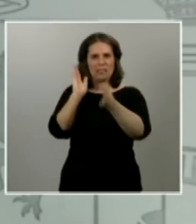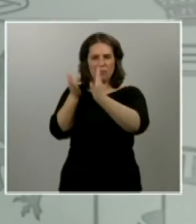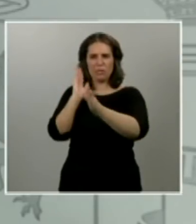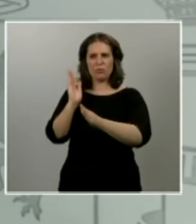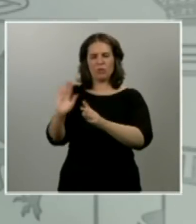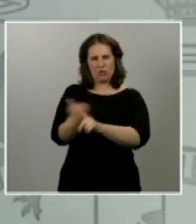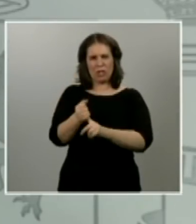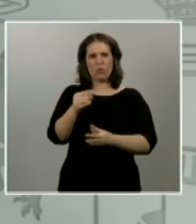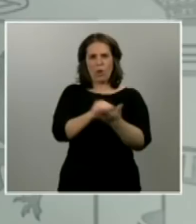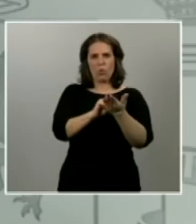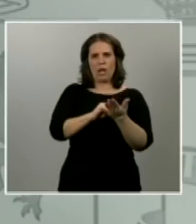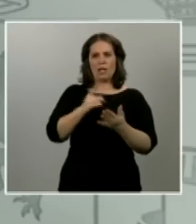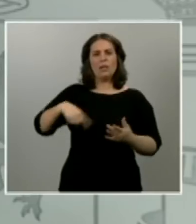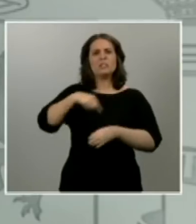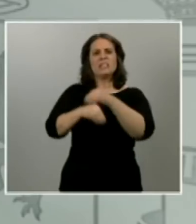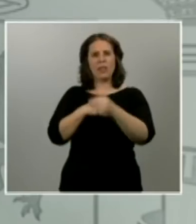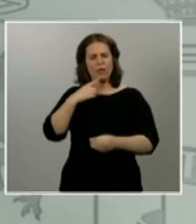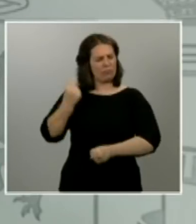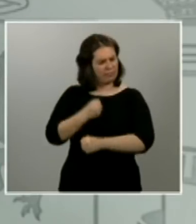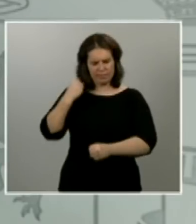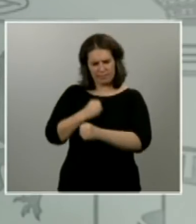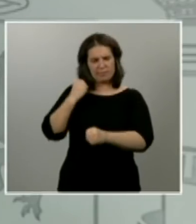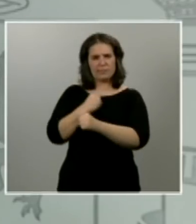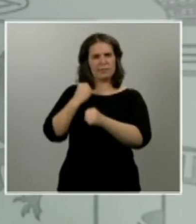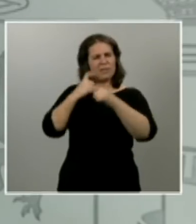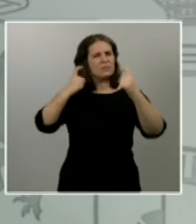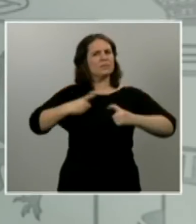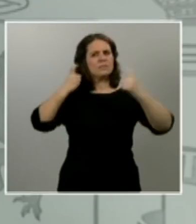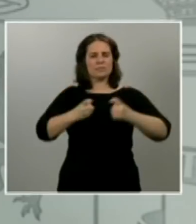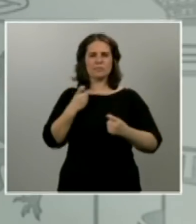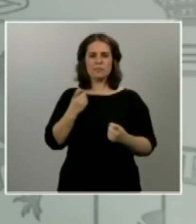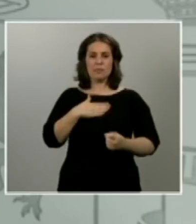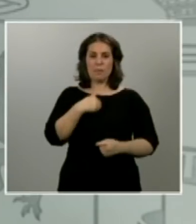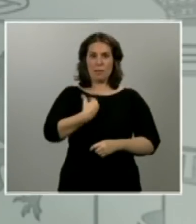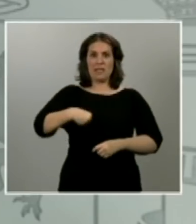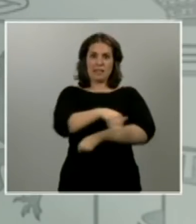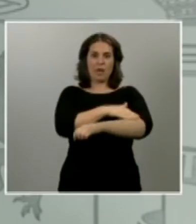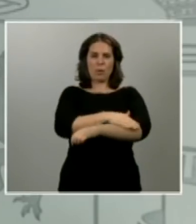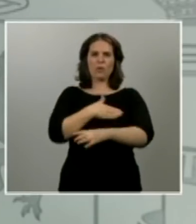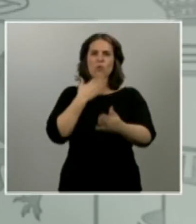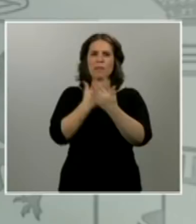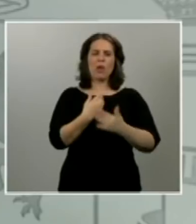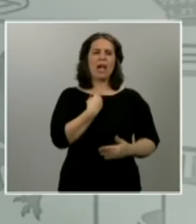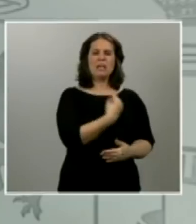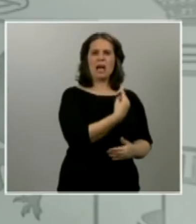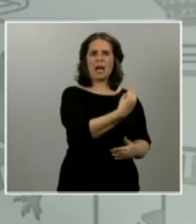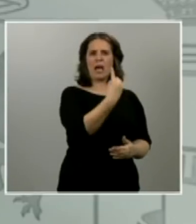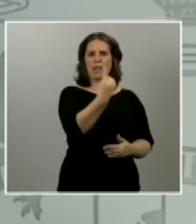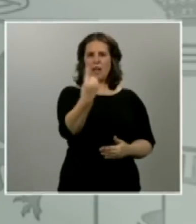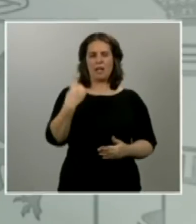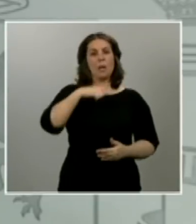Y lo estáis haciendo con empeño. Os pedí también como presidente del gobierno personalmente a todos y cada uno de vosotros y vosotras, a cada persona